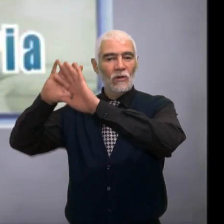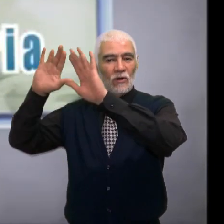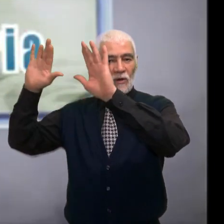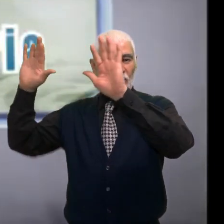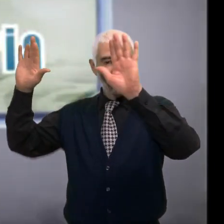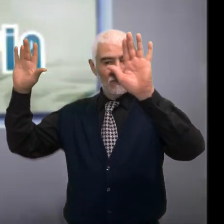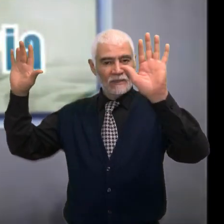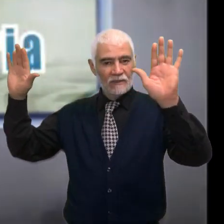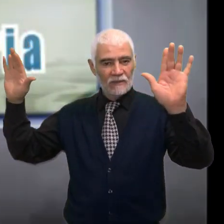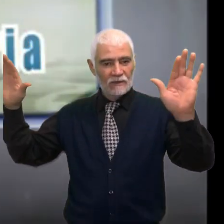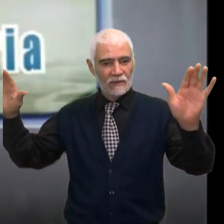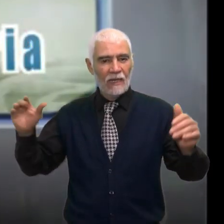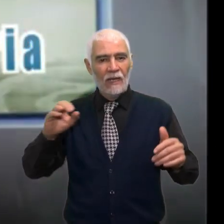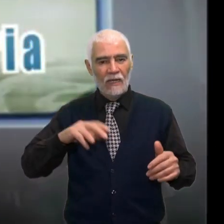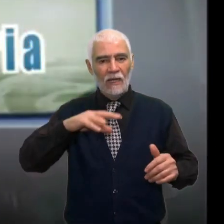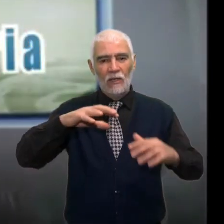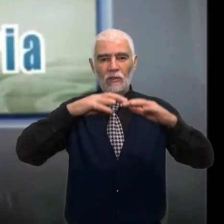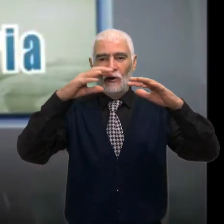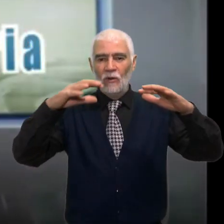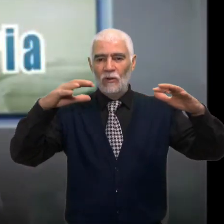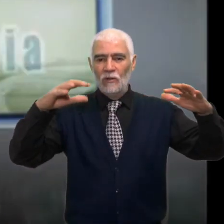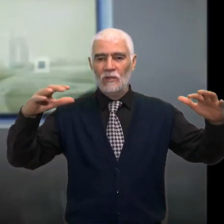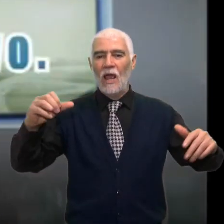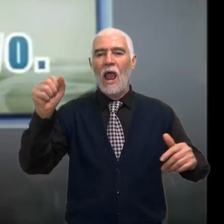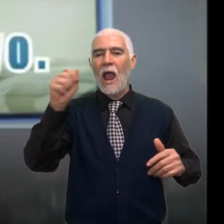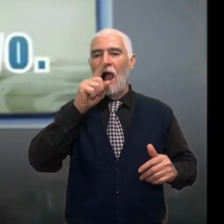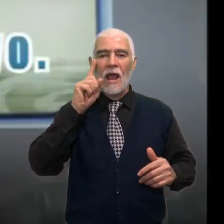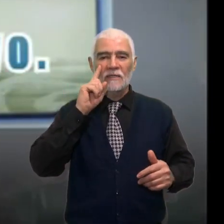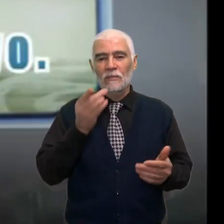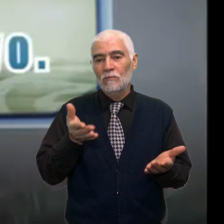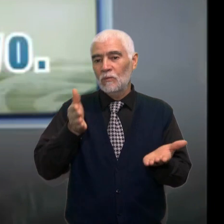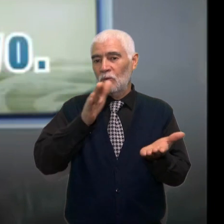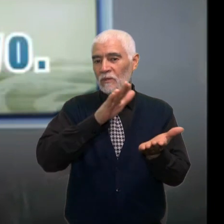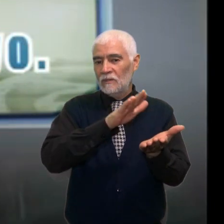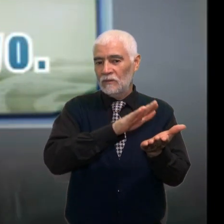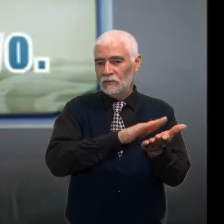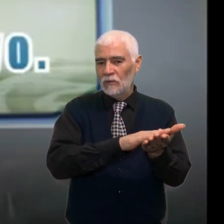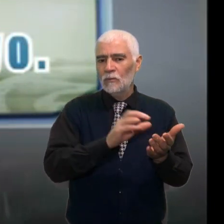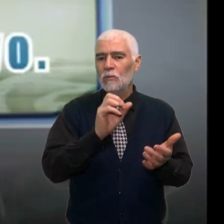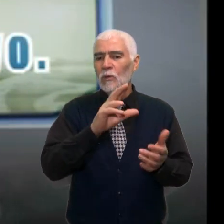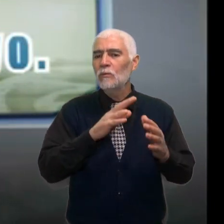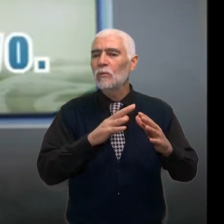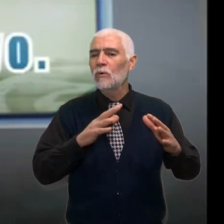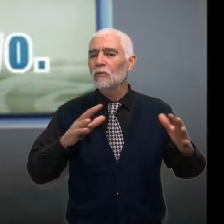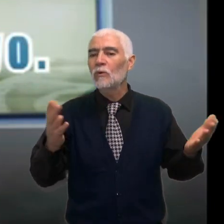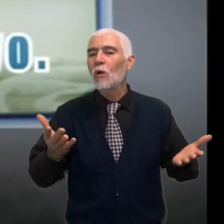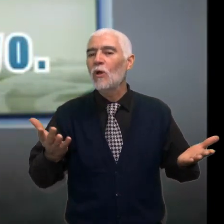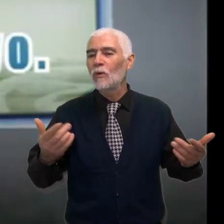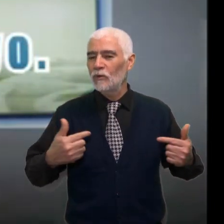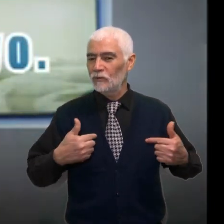gloria Y en el Bogotá así murió por muchos